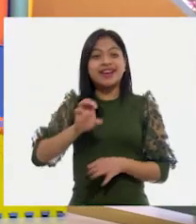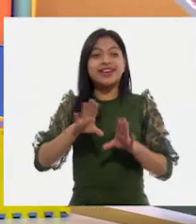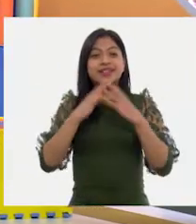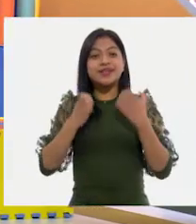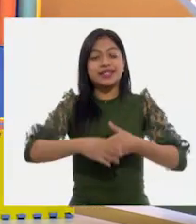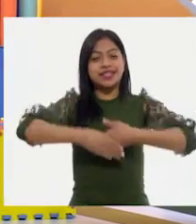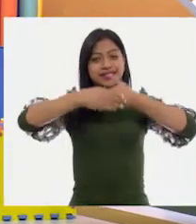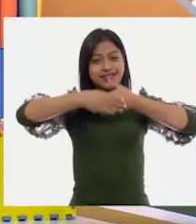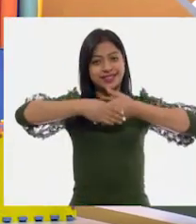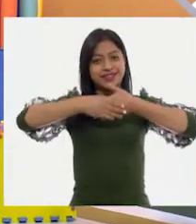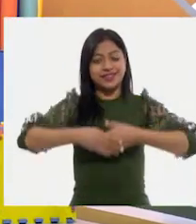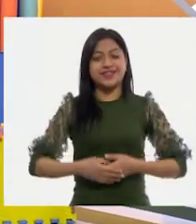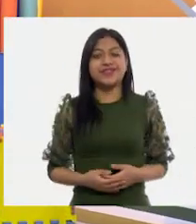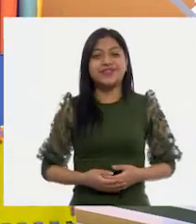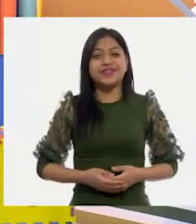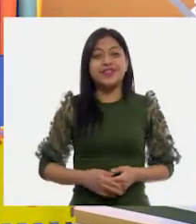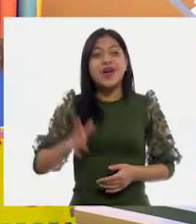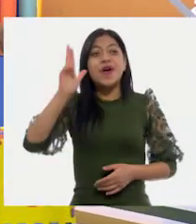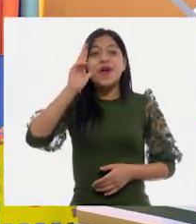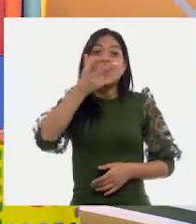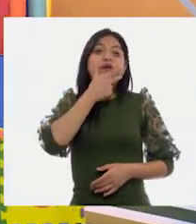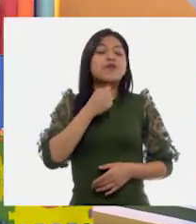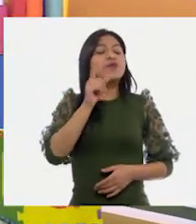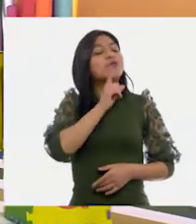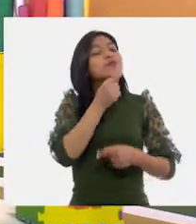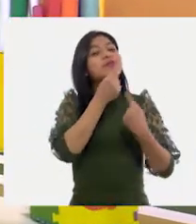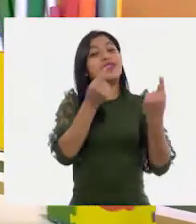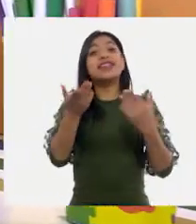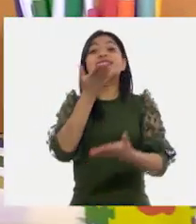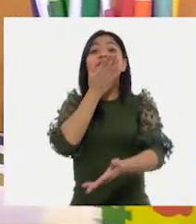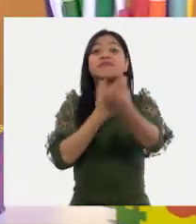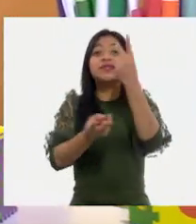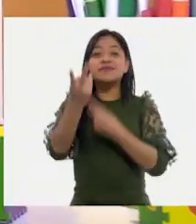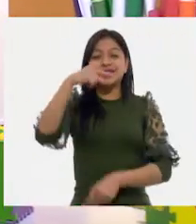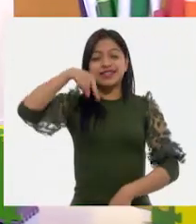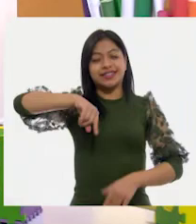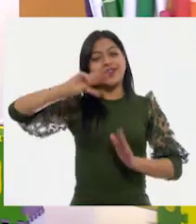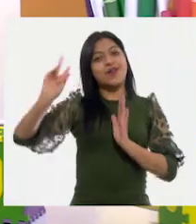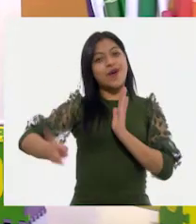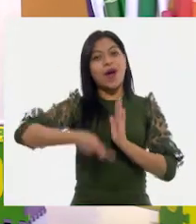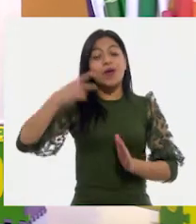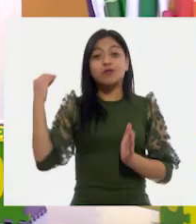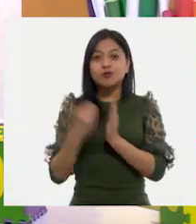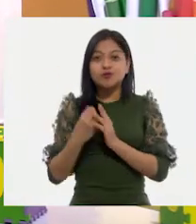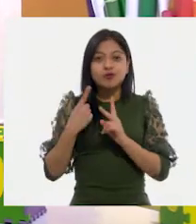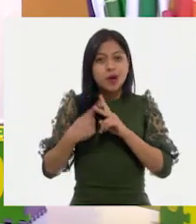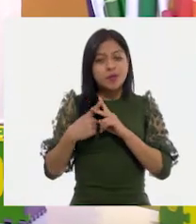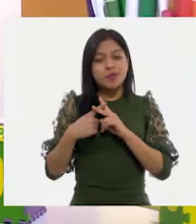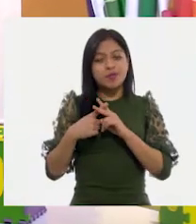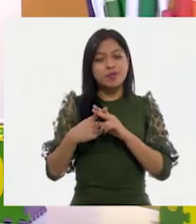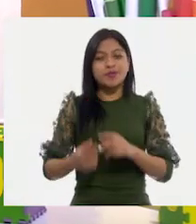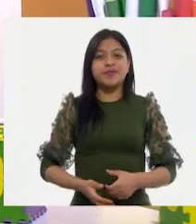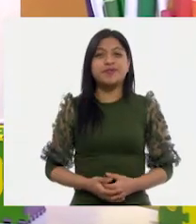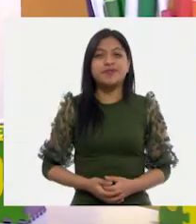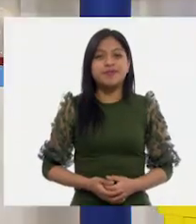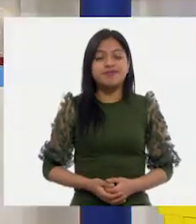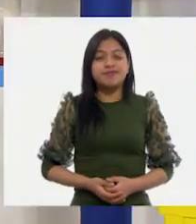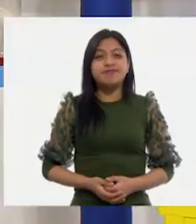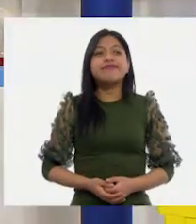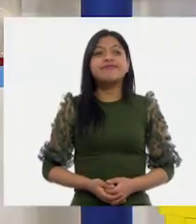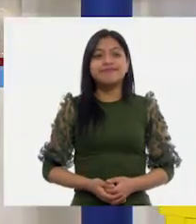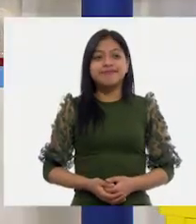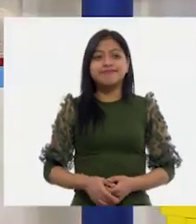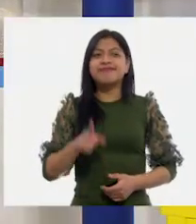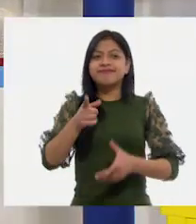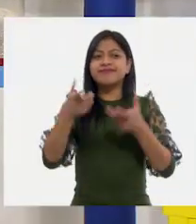Te saludo. Hola niñas y niños, ¿cómo están? Bienvenidos nuevamente a otra clase más de matemáticas. ¿Qué haces? Sí,